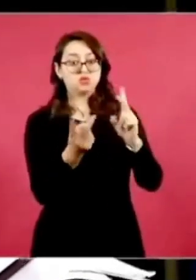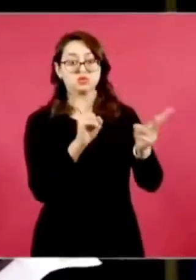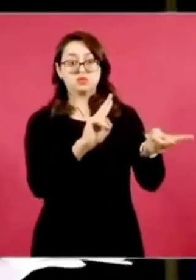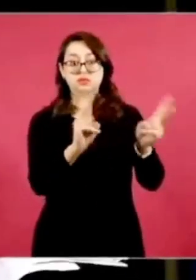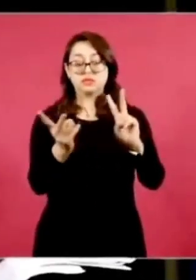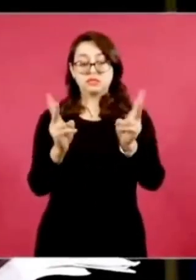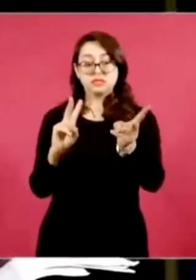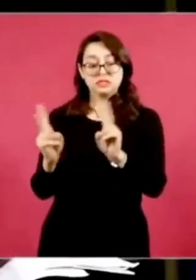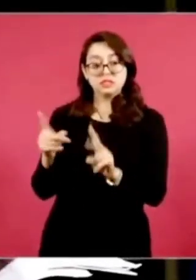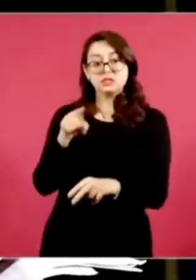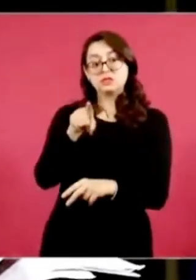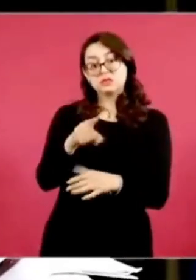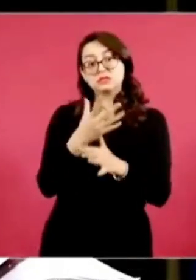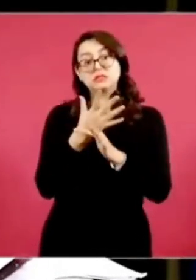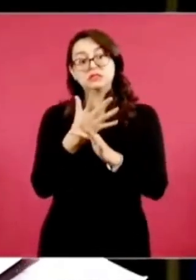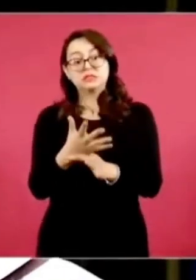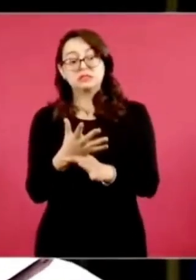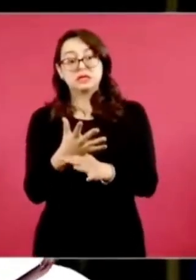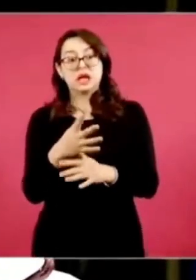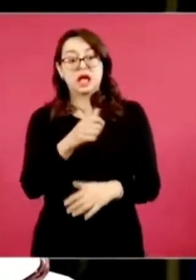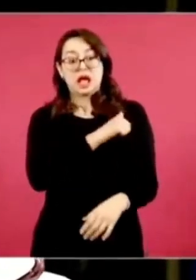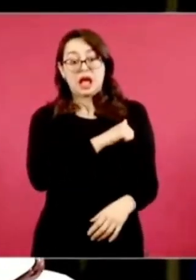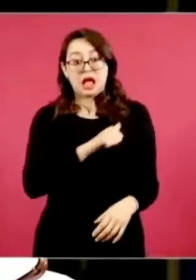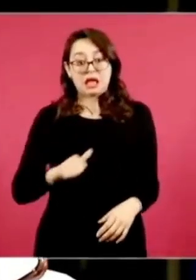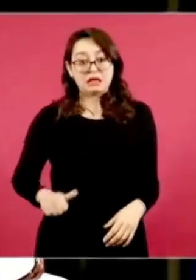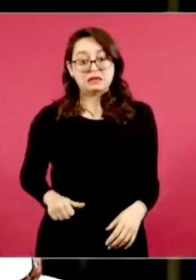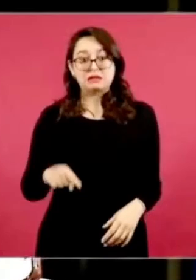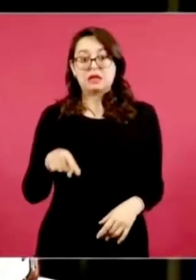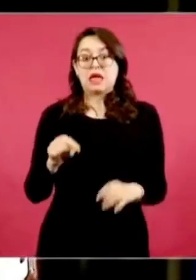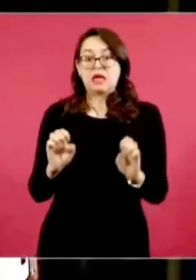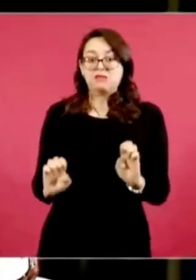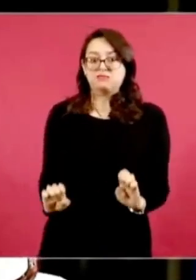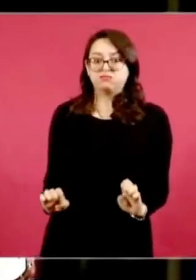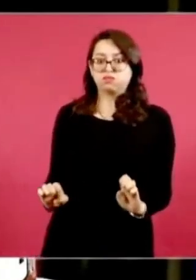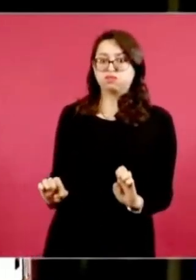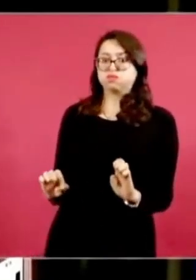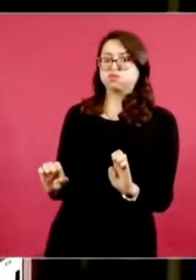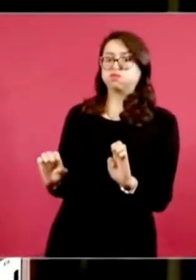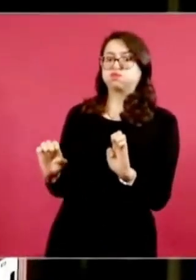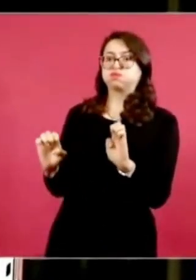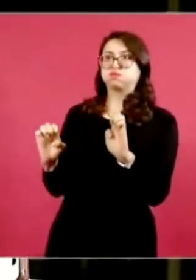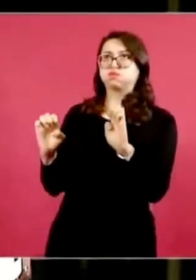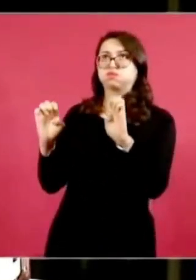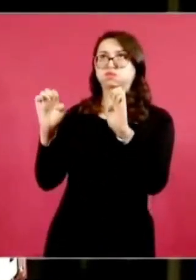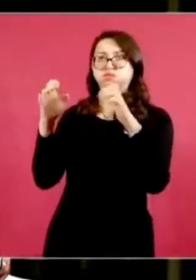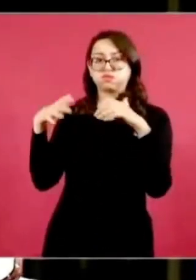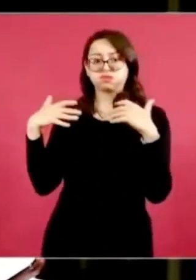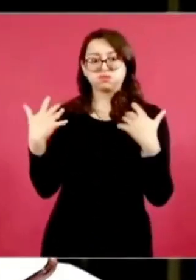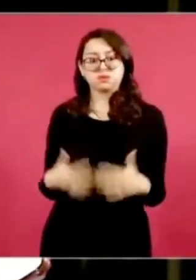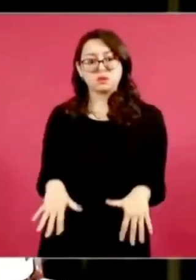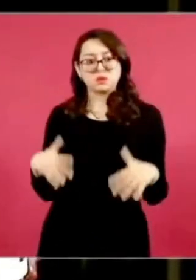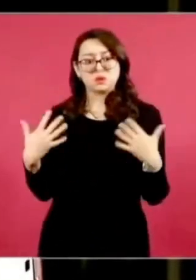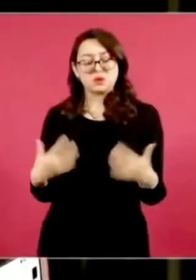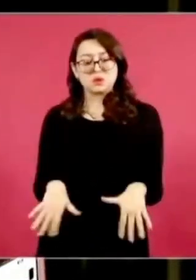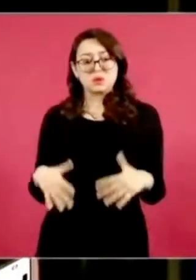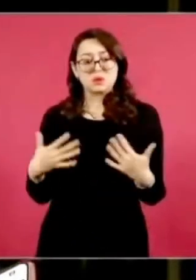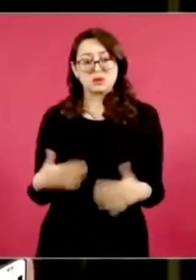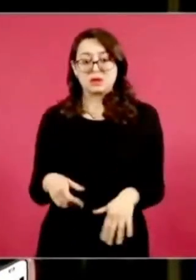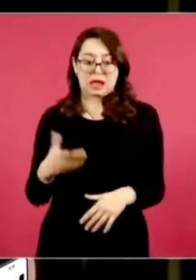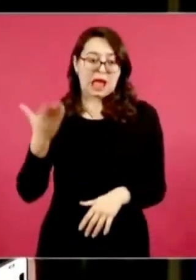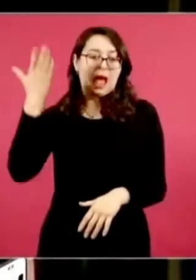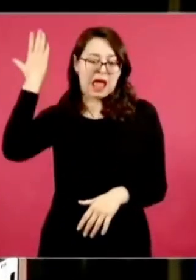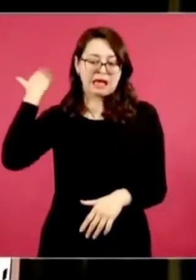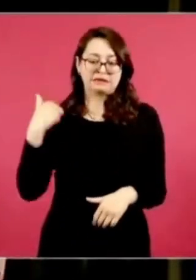por ejemplo, Benito Juárez, pues son edificios que tienen 20 metros, lo que denominan el cártel